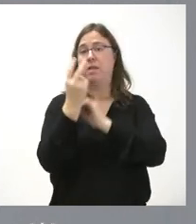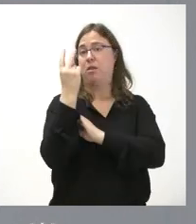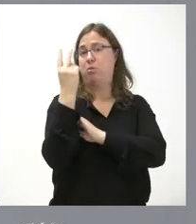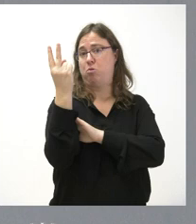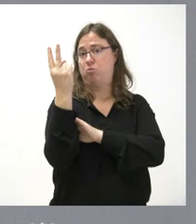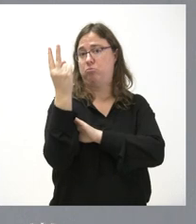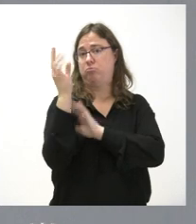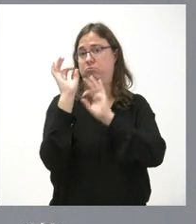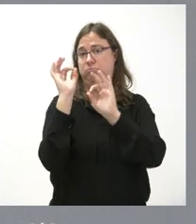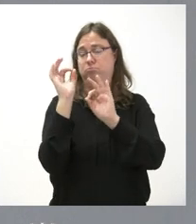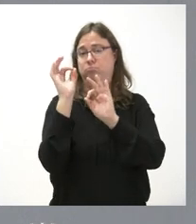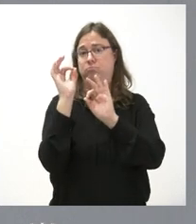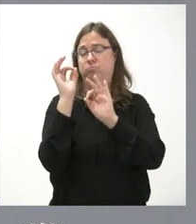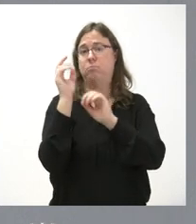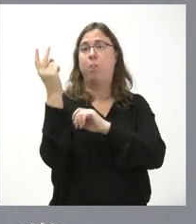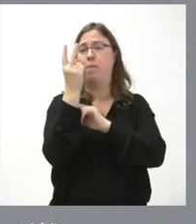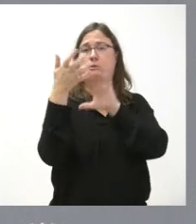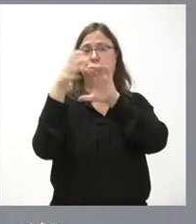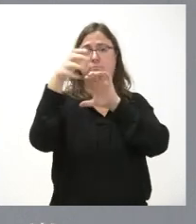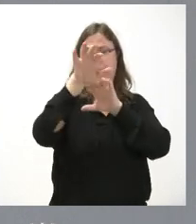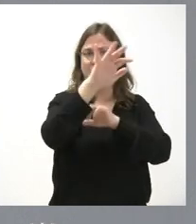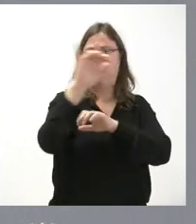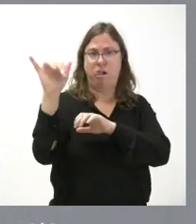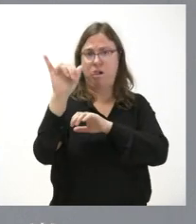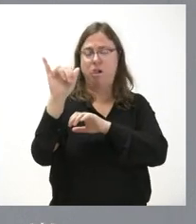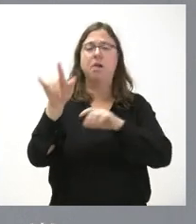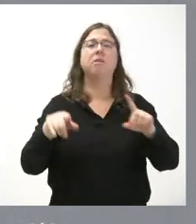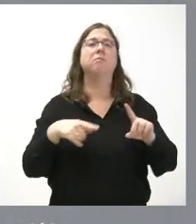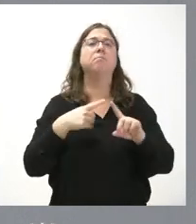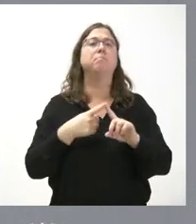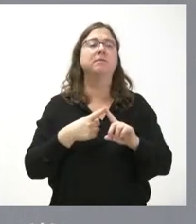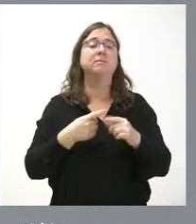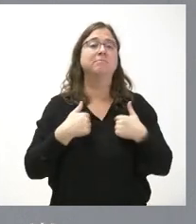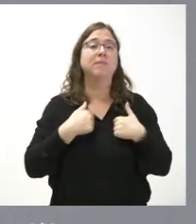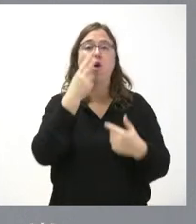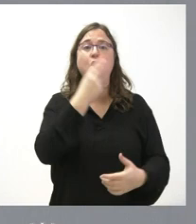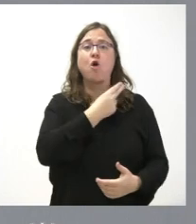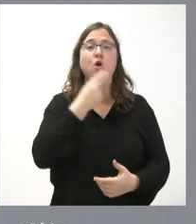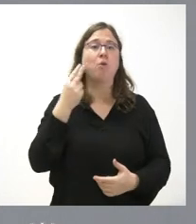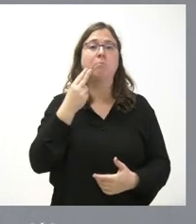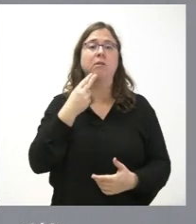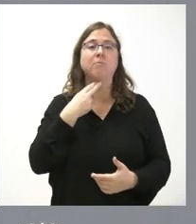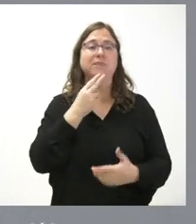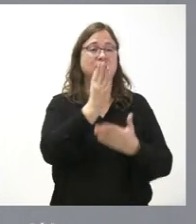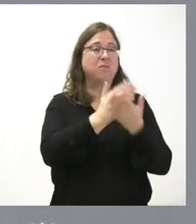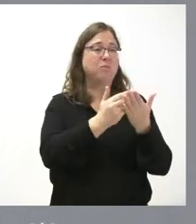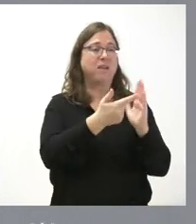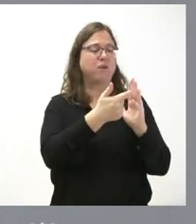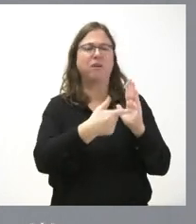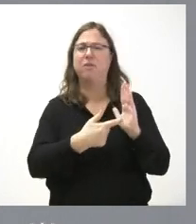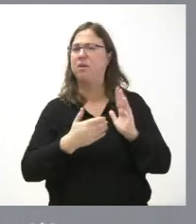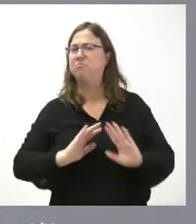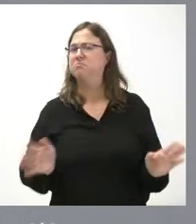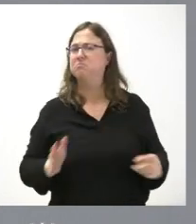donde los separatistas tienen presencia y sin embargo de su compromiso pues excluye a muchísimas comunidades autónomas